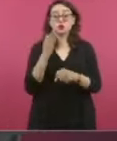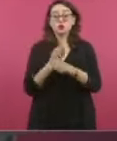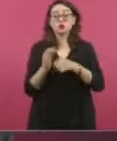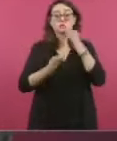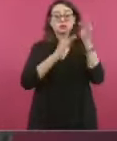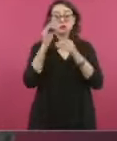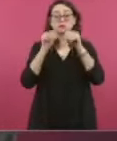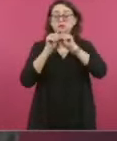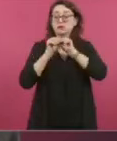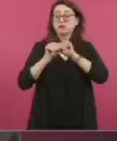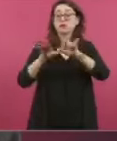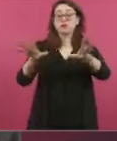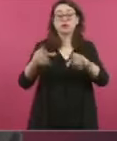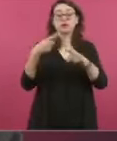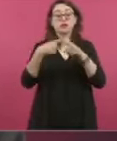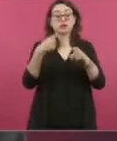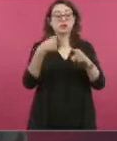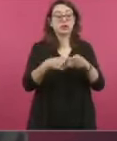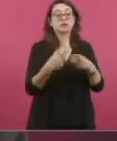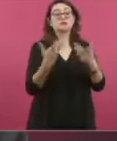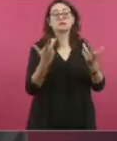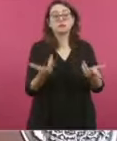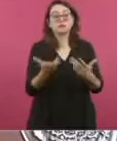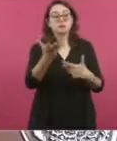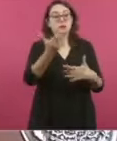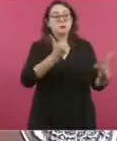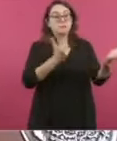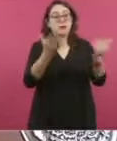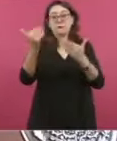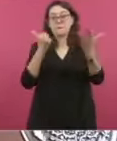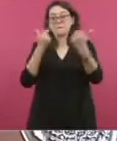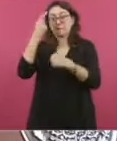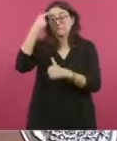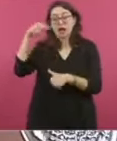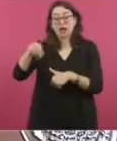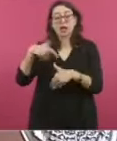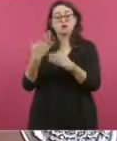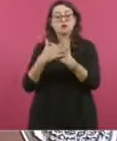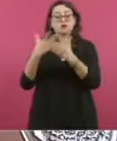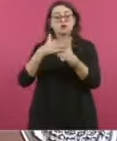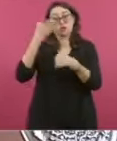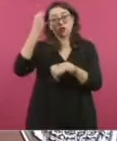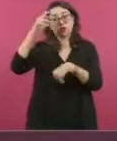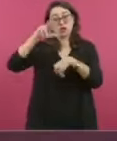con el marco legal vigente.